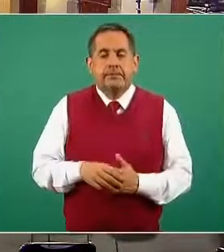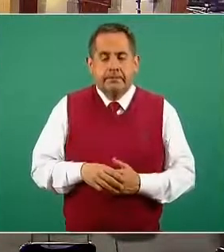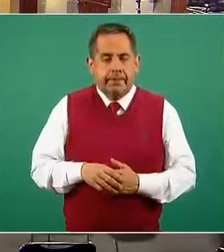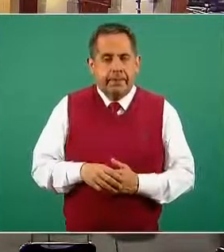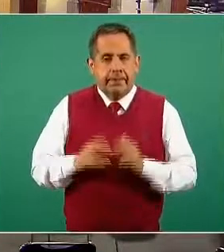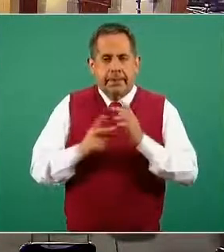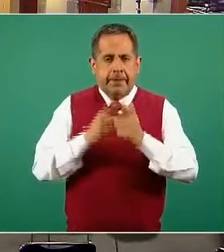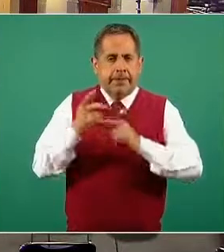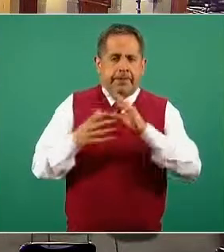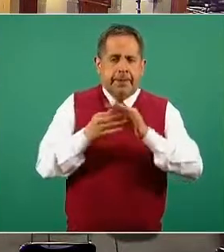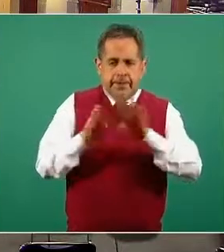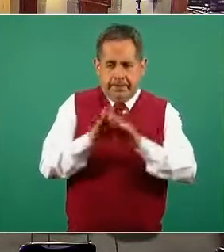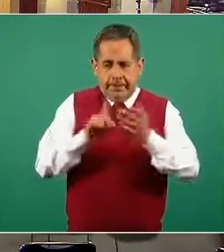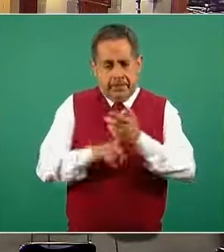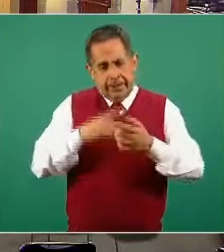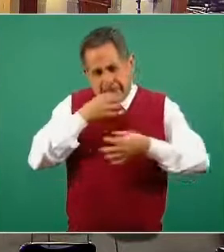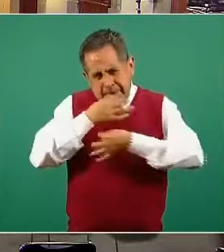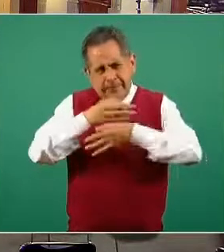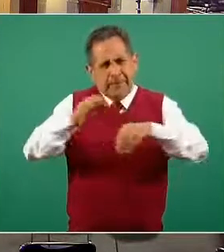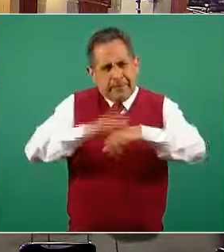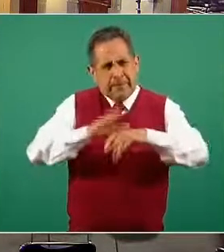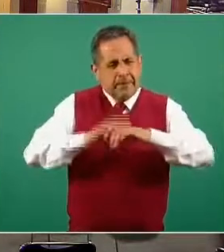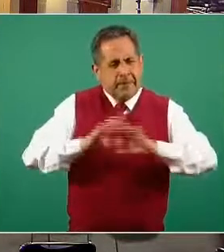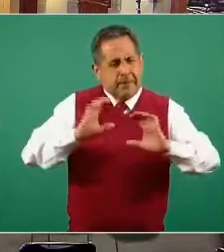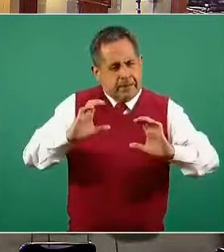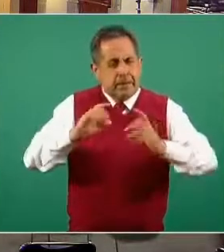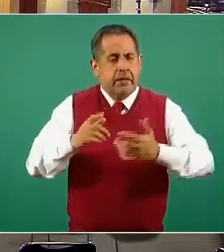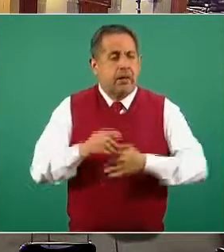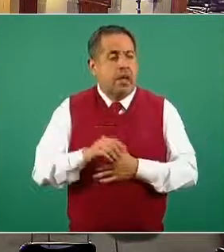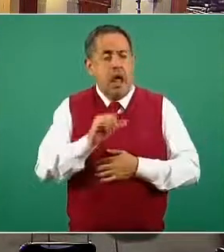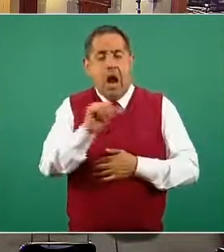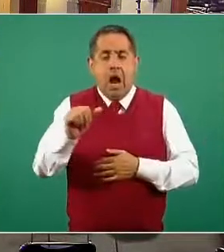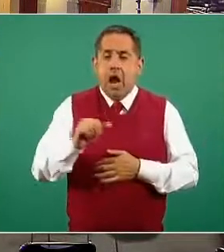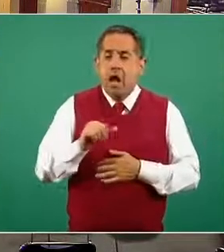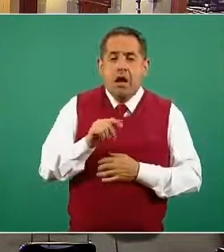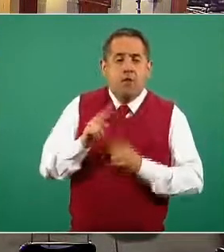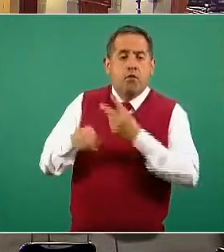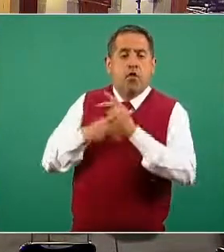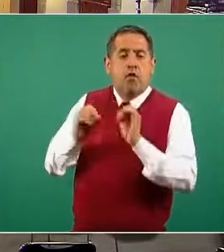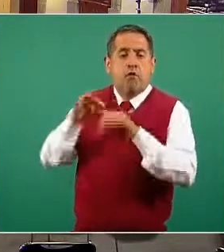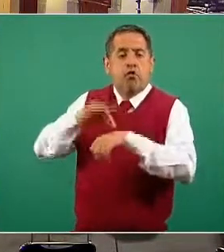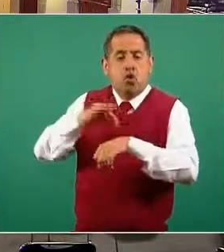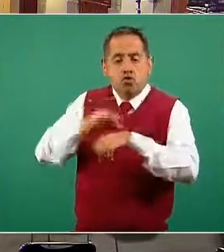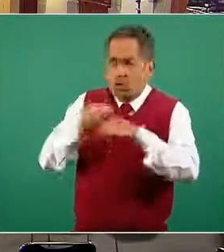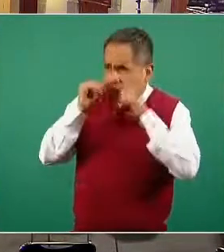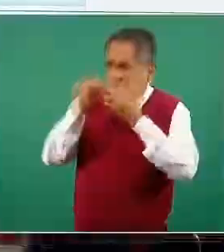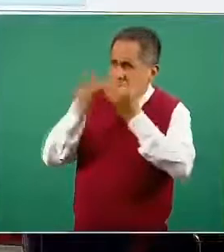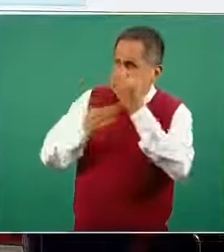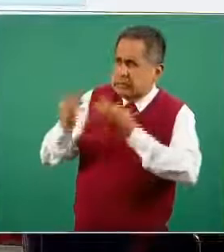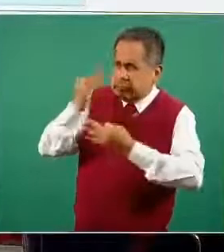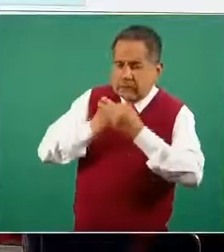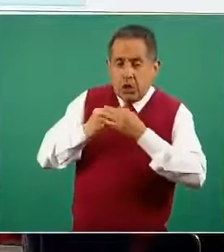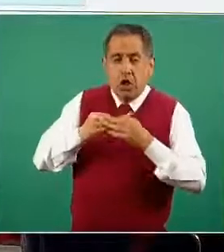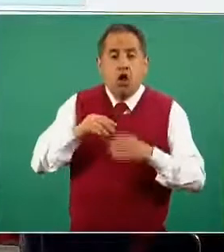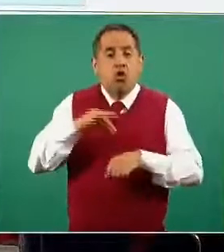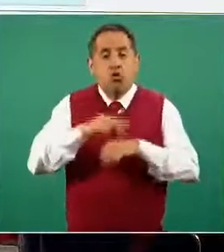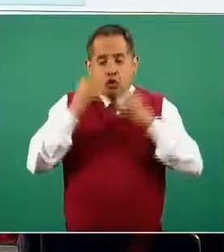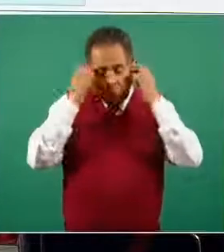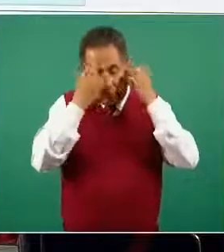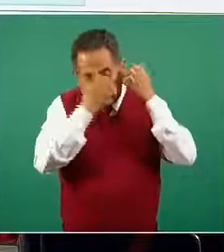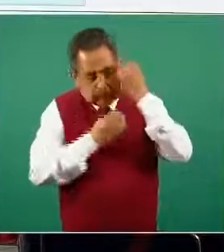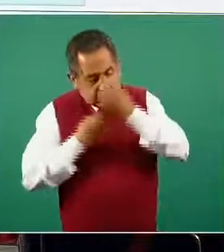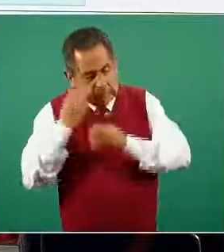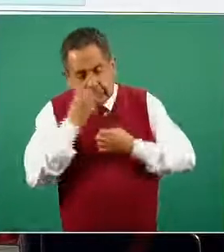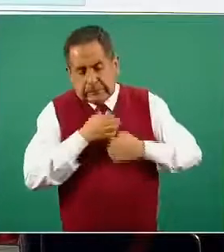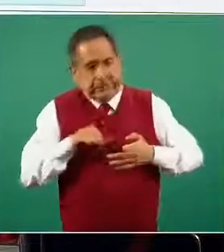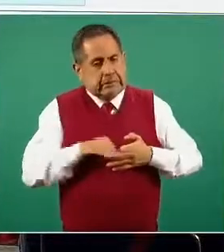reiteramos este mensaje de mantener la continuidad con las consultas prenatales para ello hemos elaborado